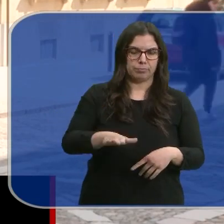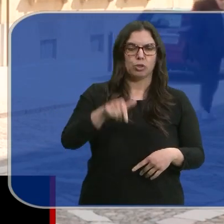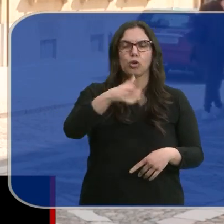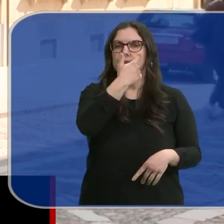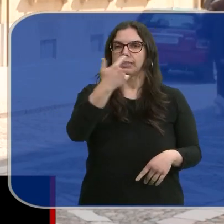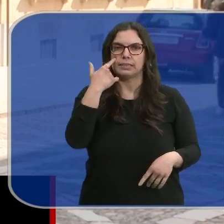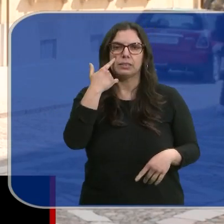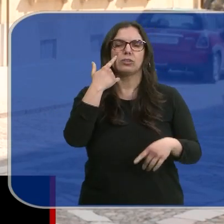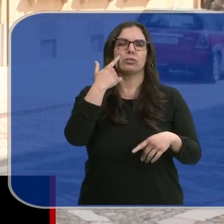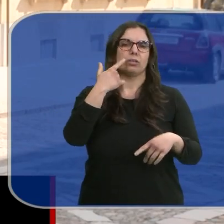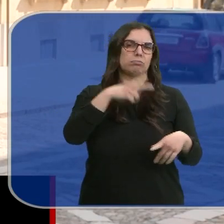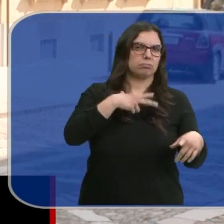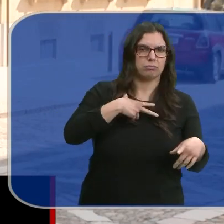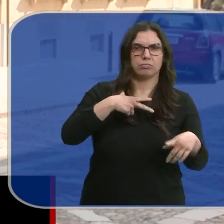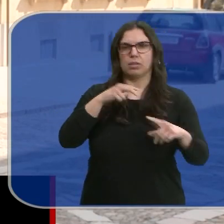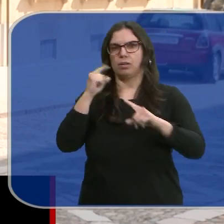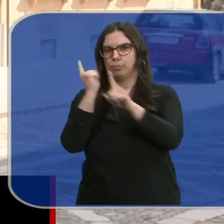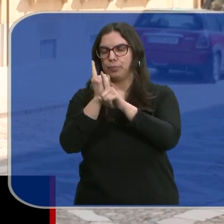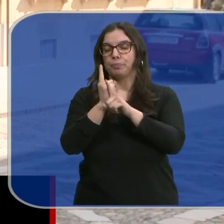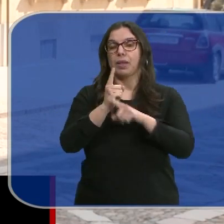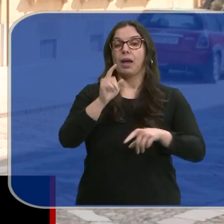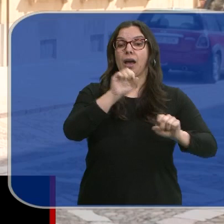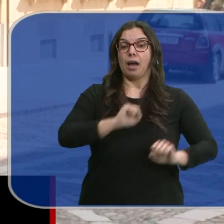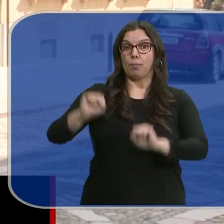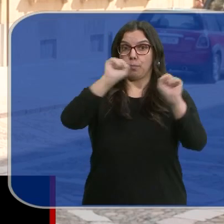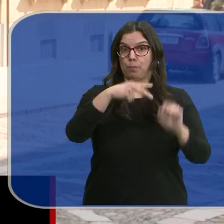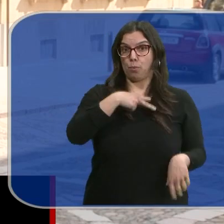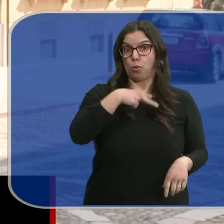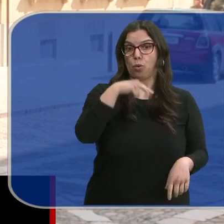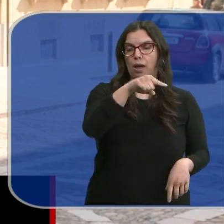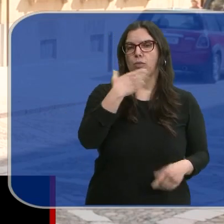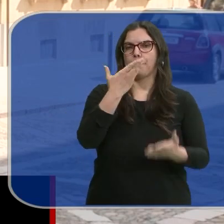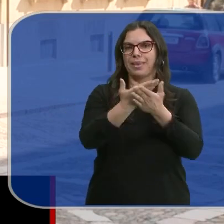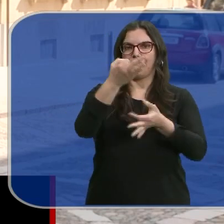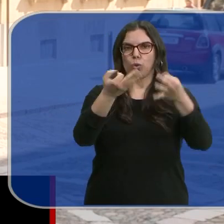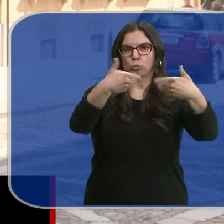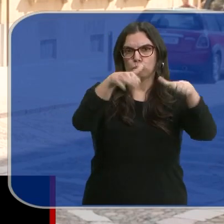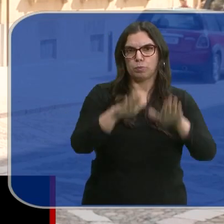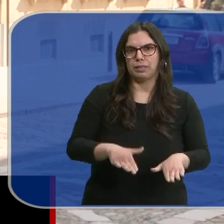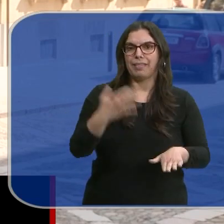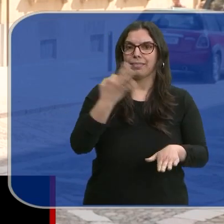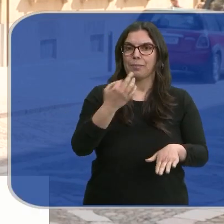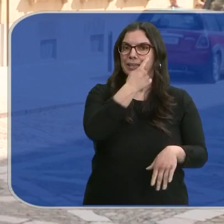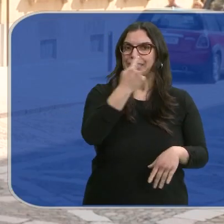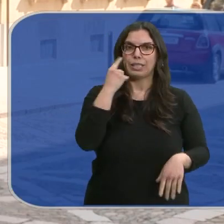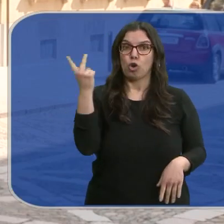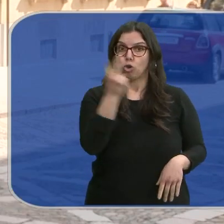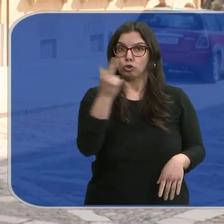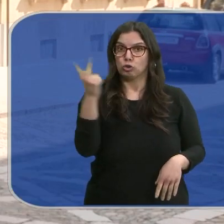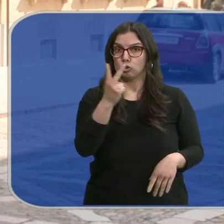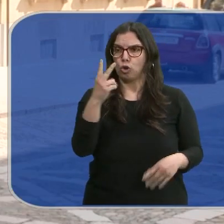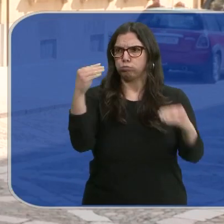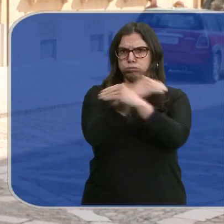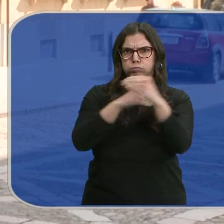tanto de defensa como de acusación. De hecho, el abogado de la defensa ha pedido suspender el juicio y realizar un careo entre dos testigos que tenían